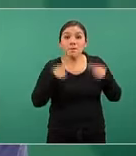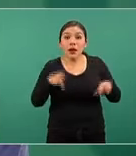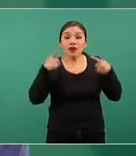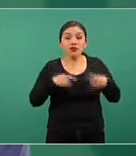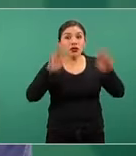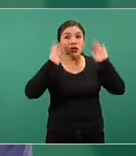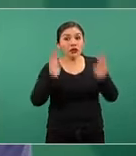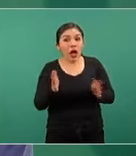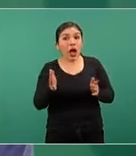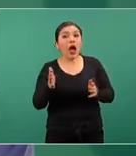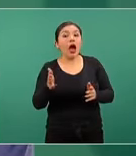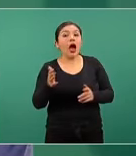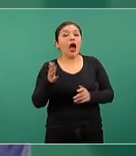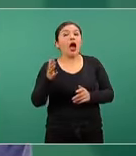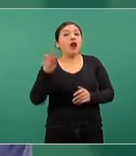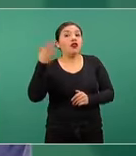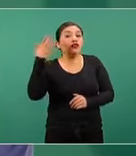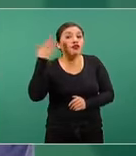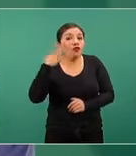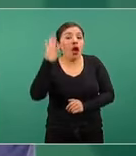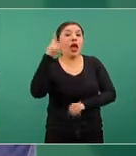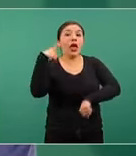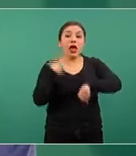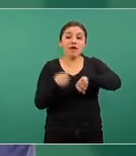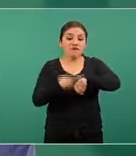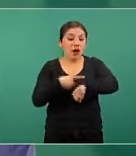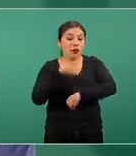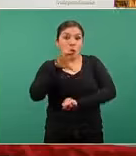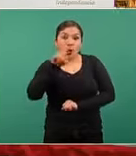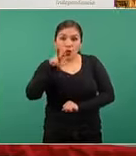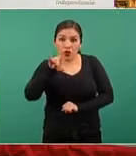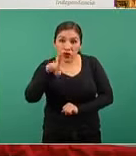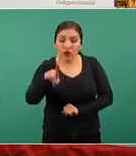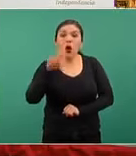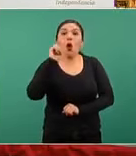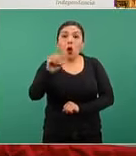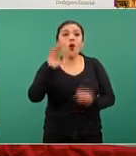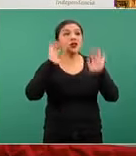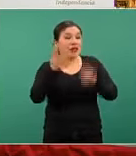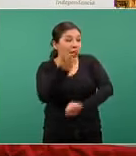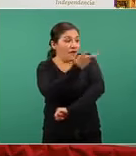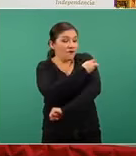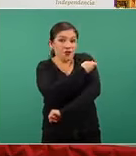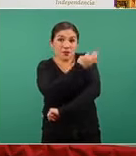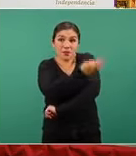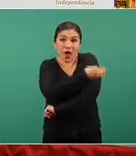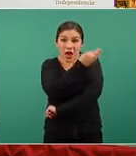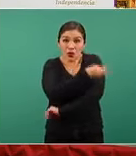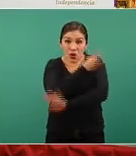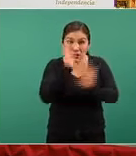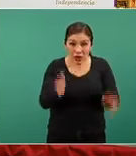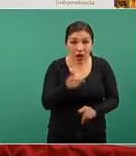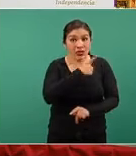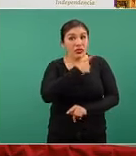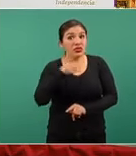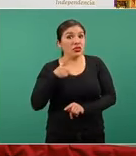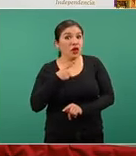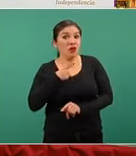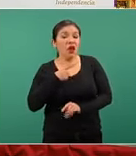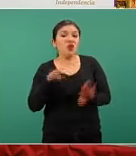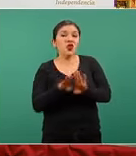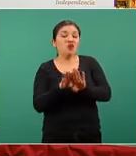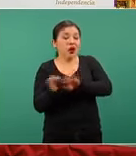ya tienen un antecedente lejano de haber padecido COVID o que recibieron la vacuna deban ser excluidas